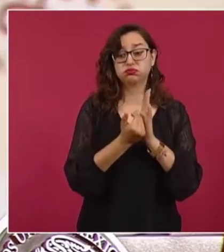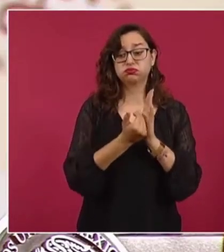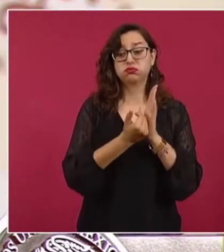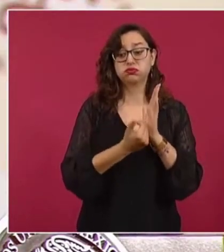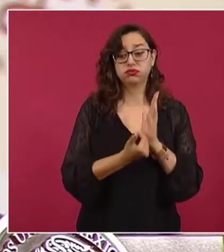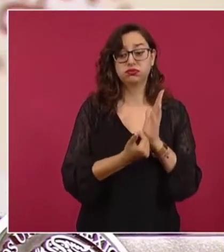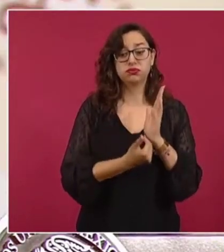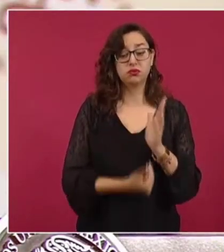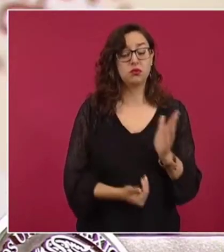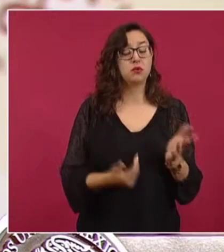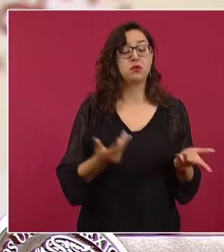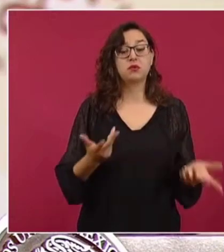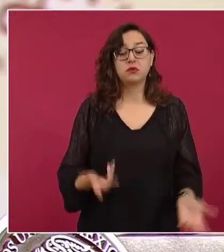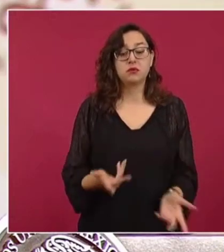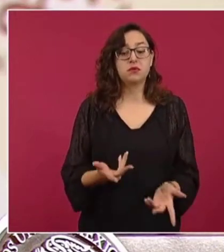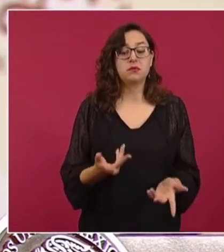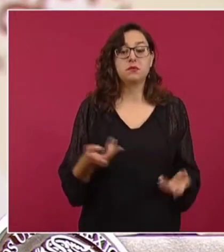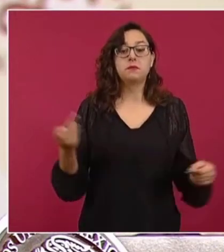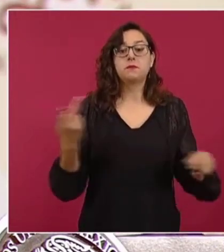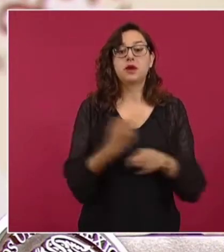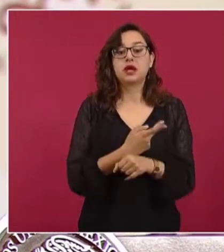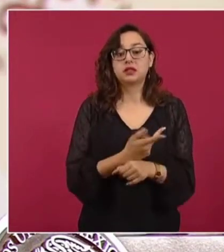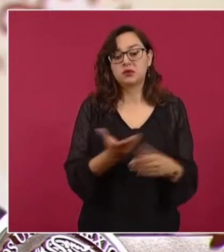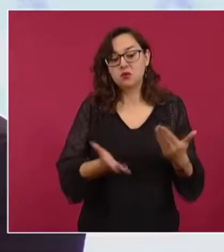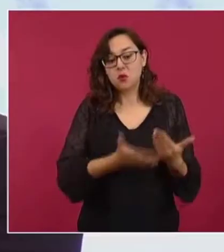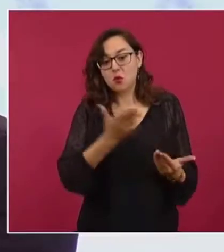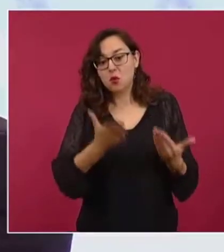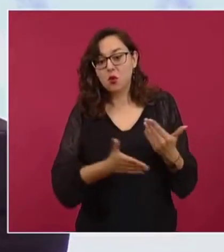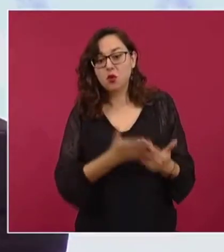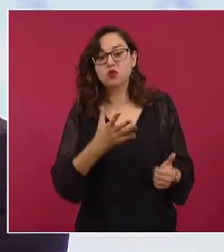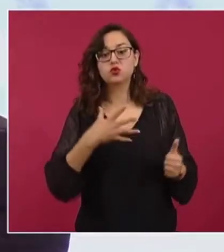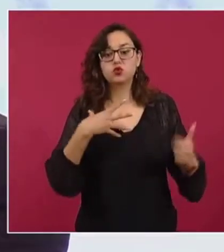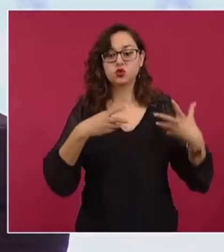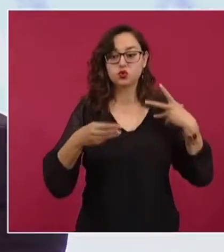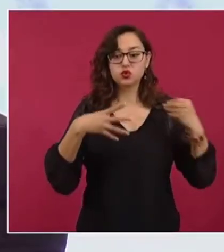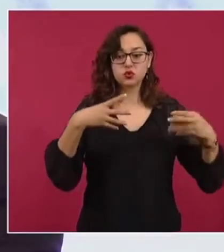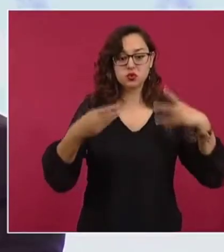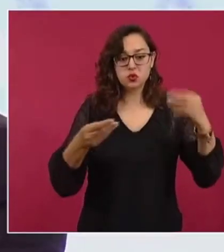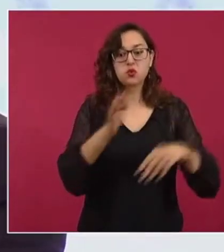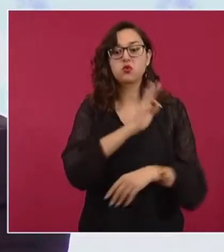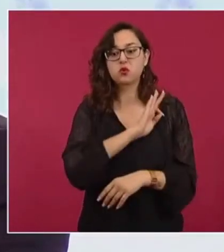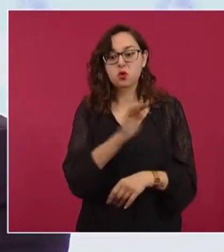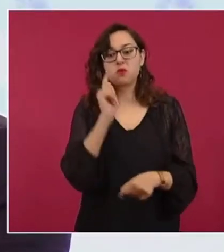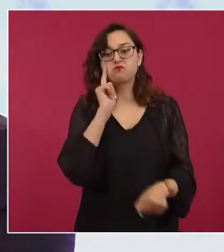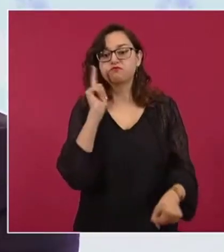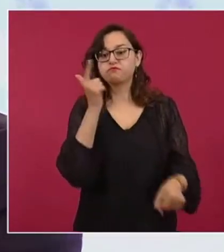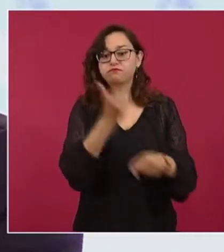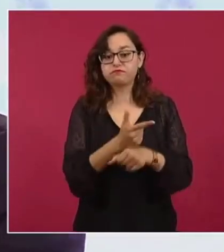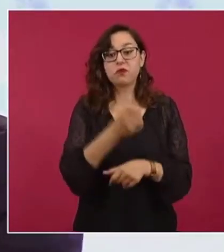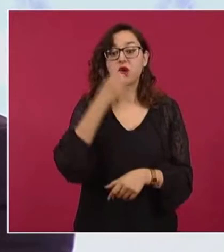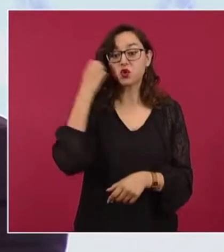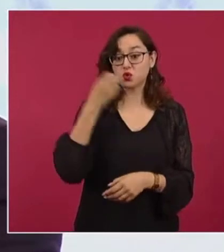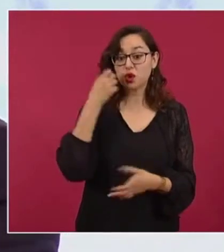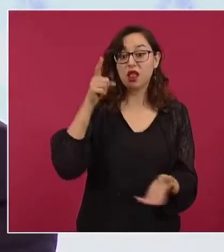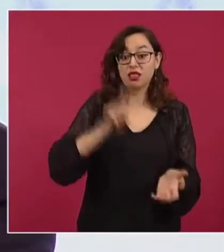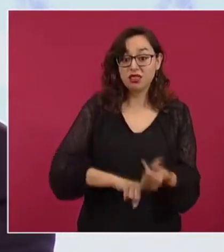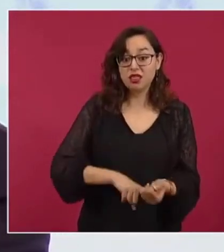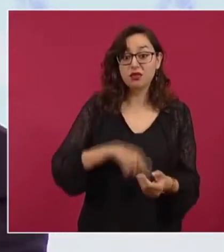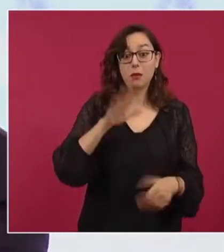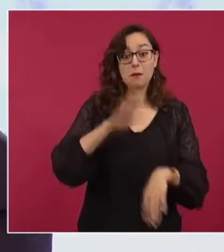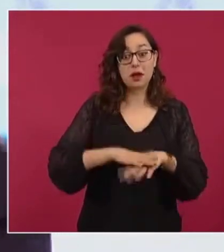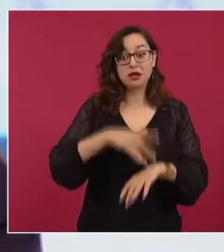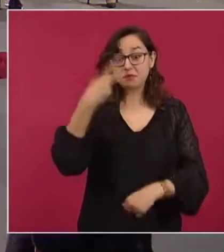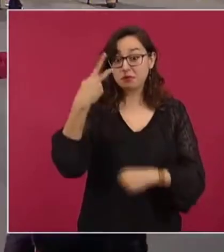se ha reducido recientemente. Y eso también es elemento de que no son las escuelas un sitio de especial